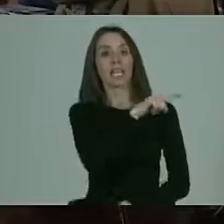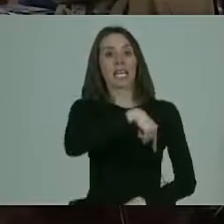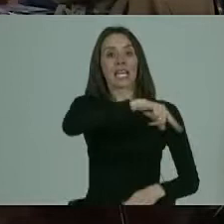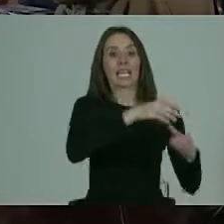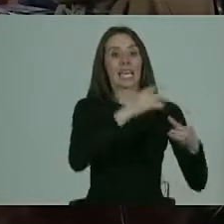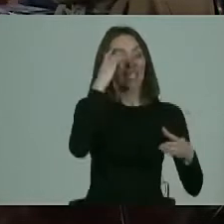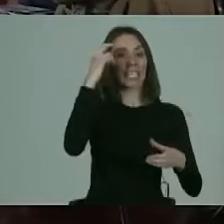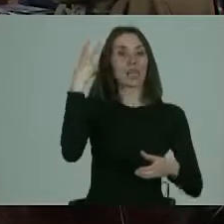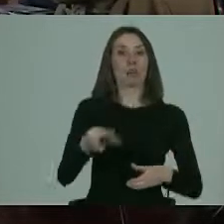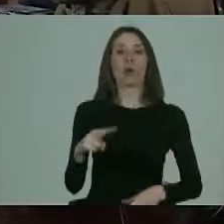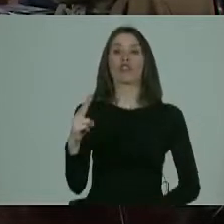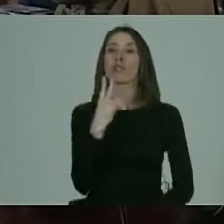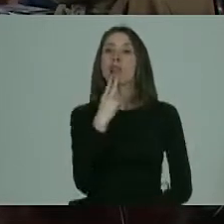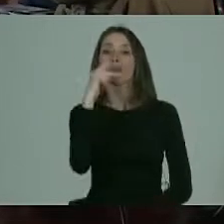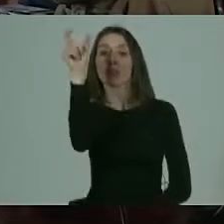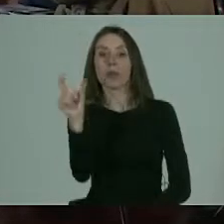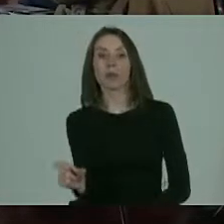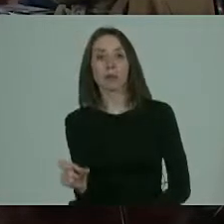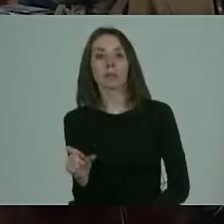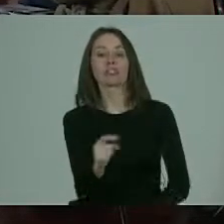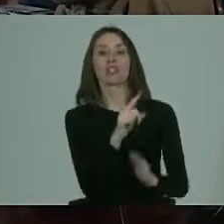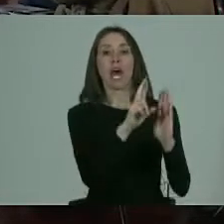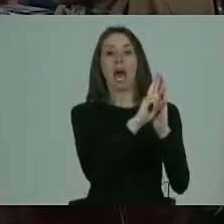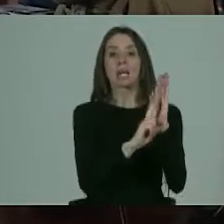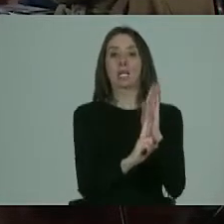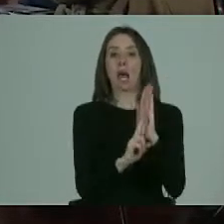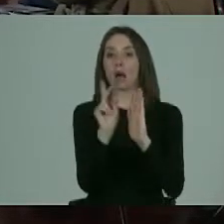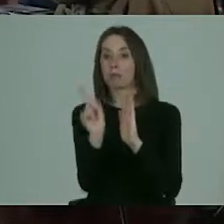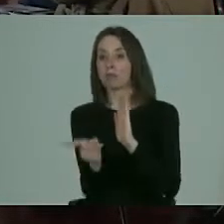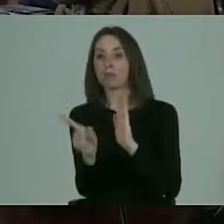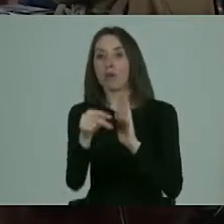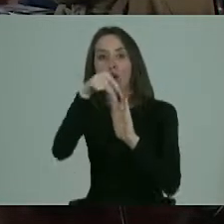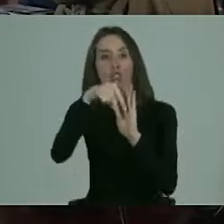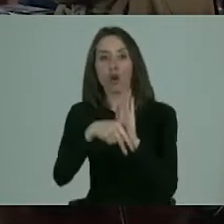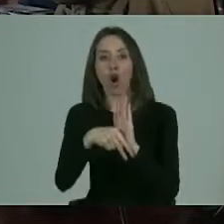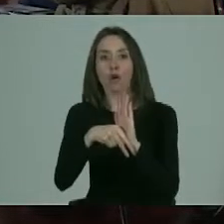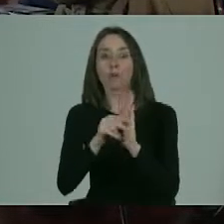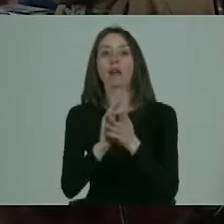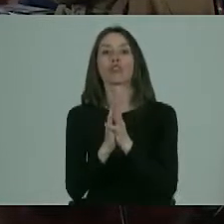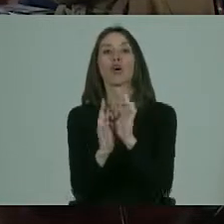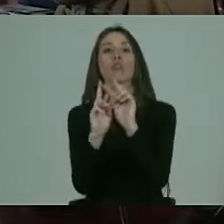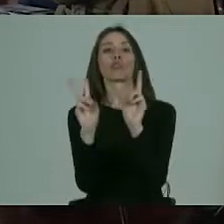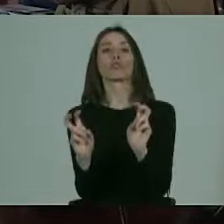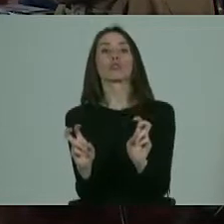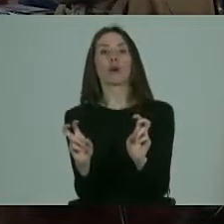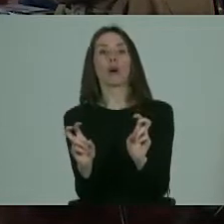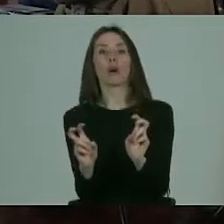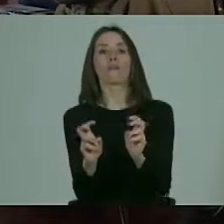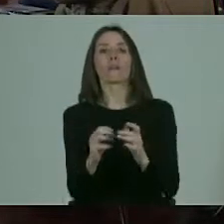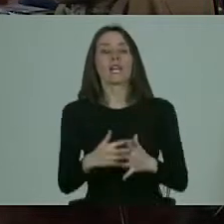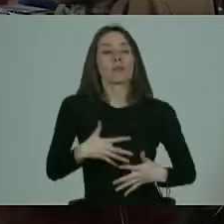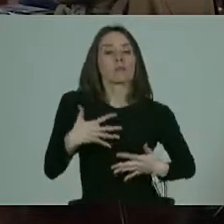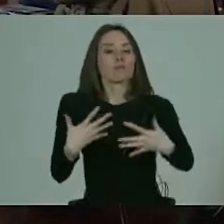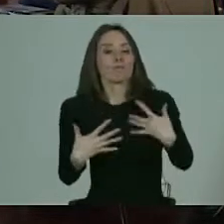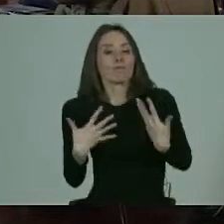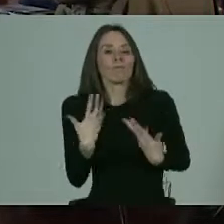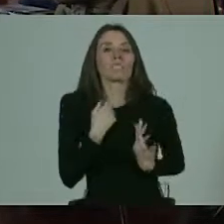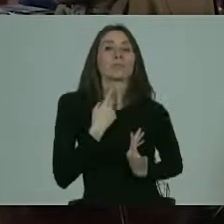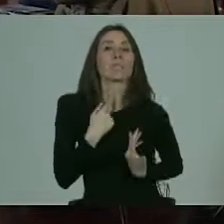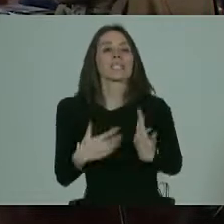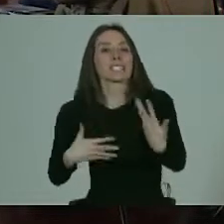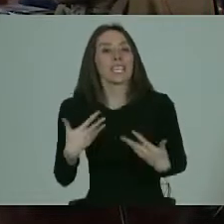cree dueño de su vida. Regulan y norman todo lo que sea relacionado, por ejemplo, con el erotismo como anormal.